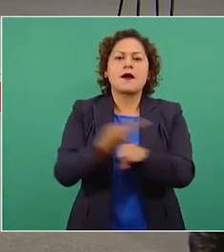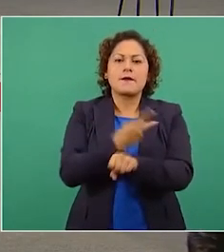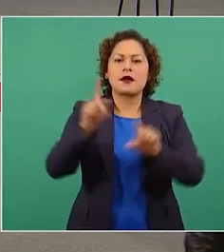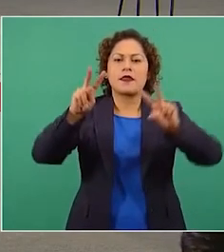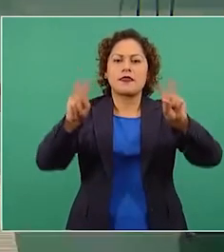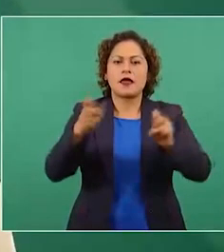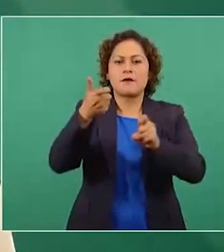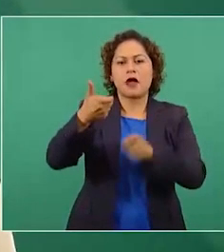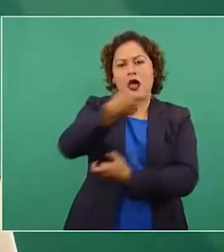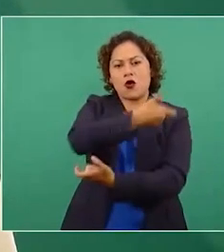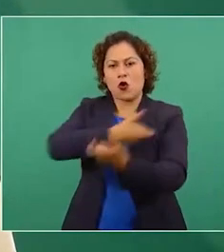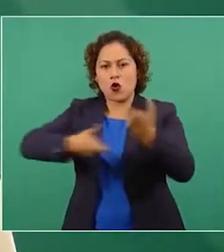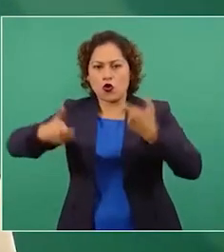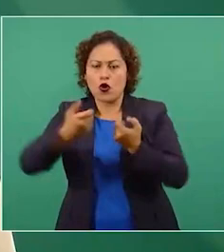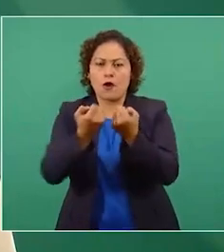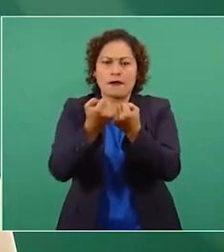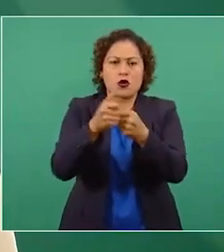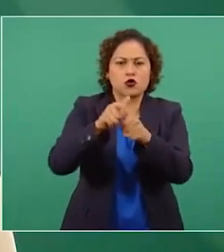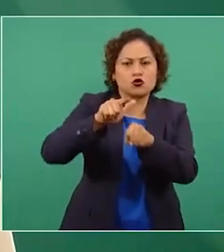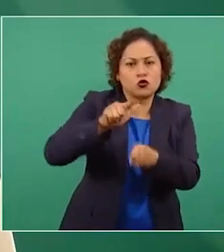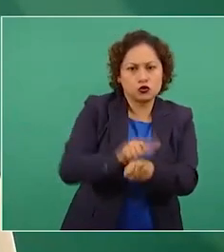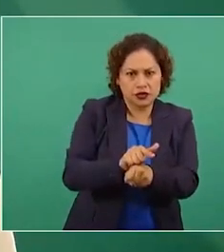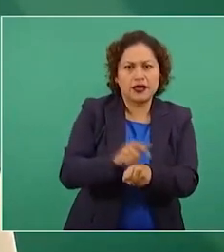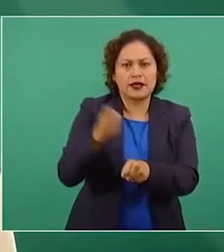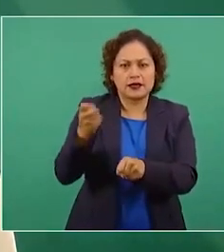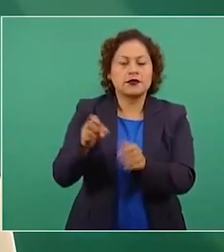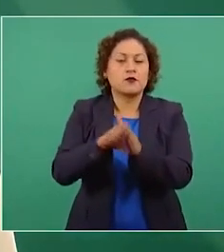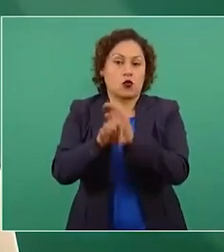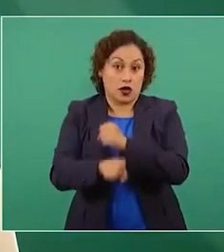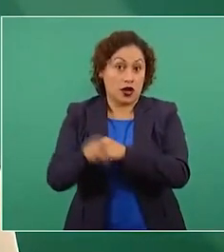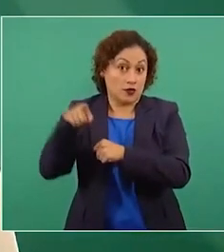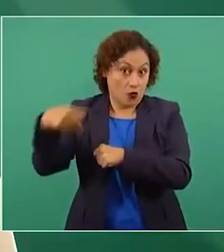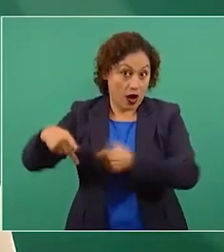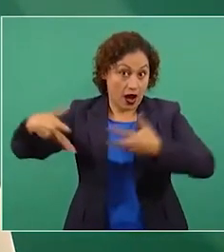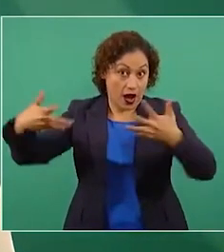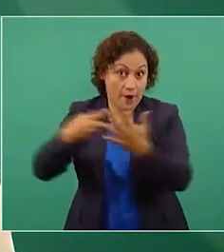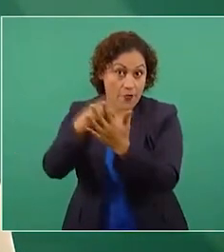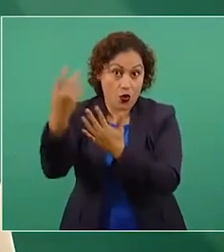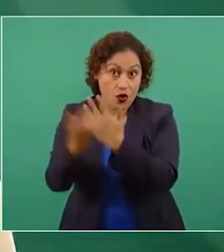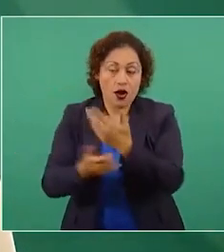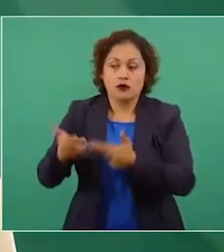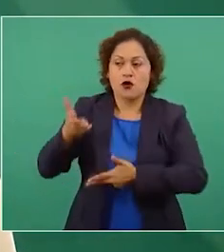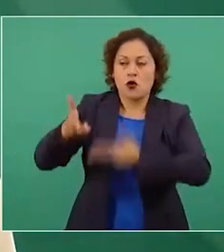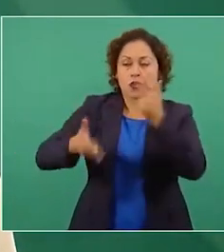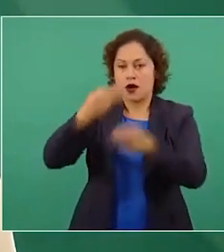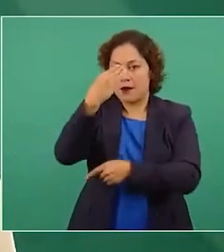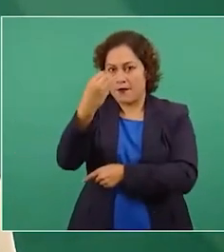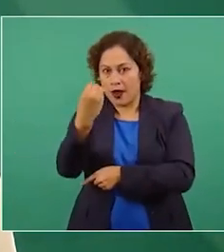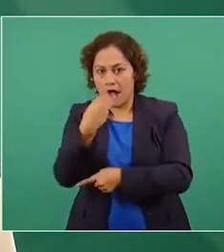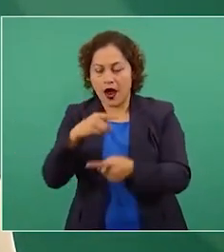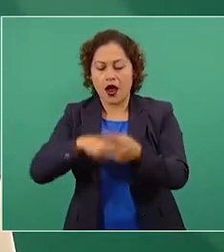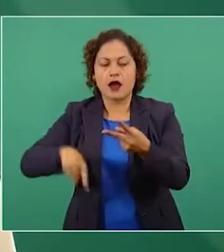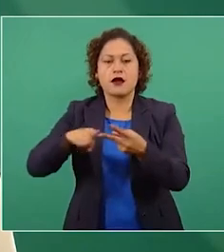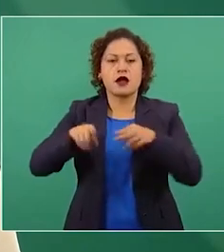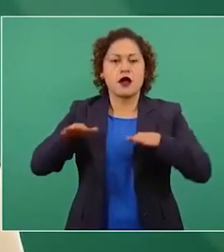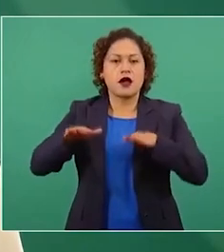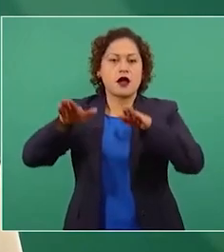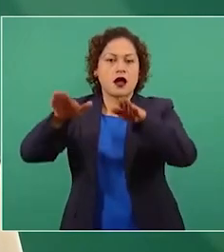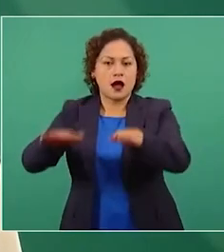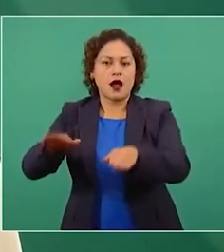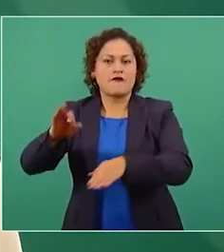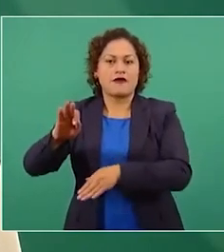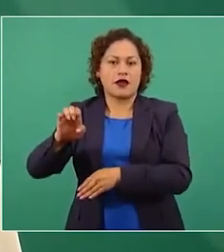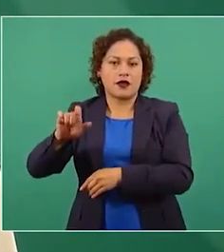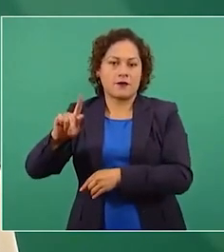social que desde ahora tienen obras como el Tren Maya, el Aeropuerto Internacional Felipe Ángeles y su